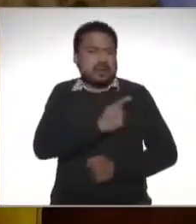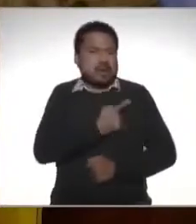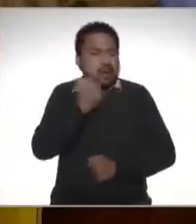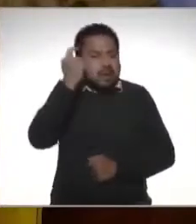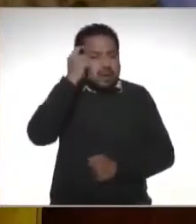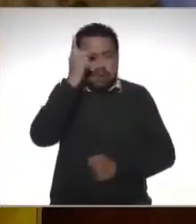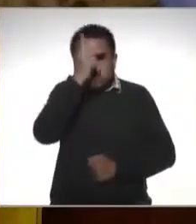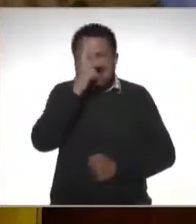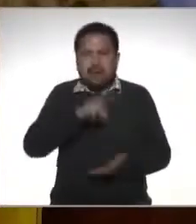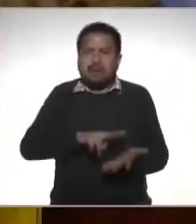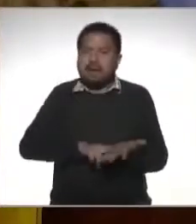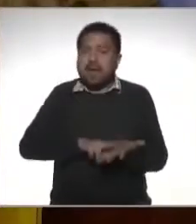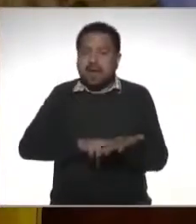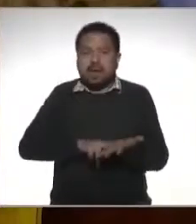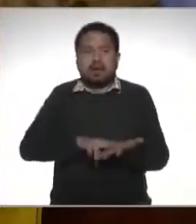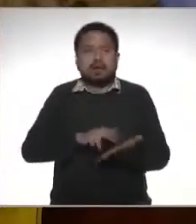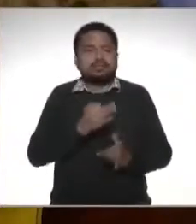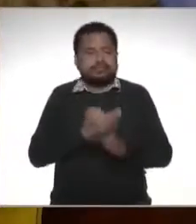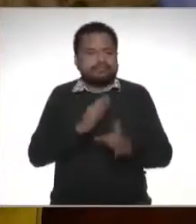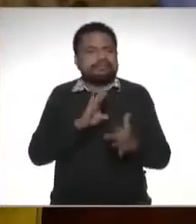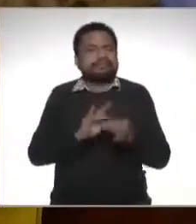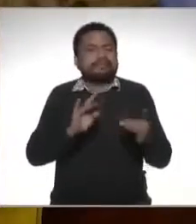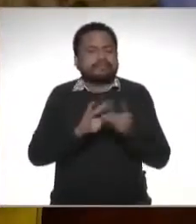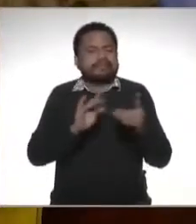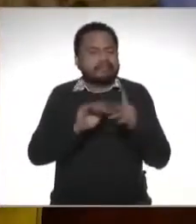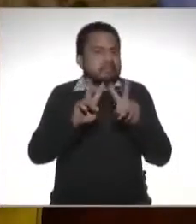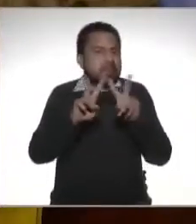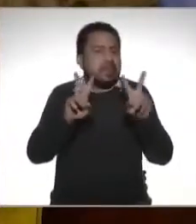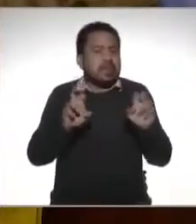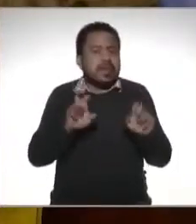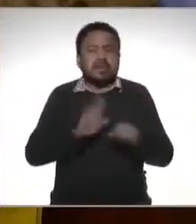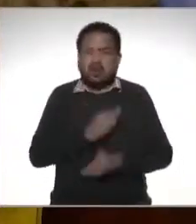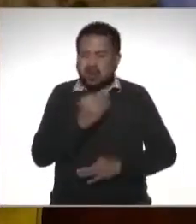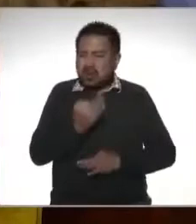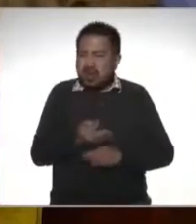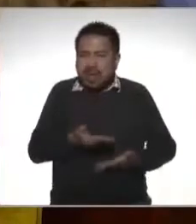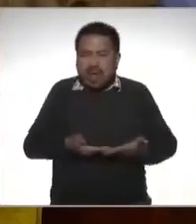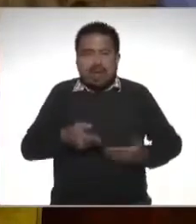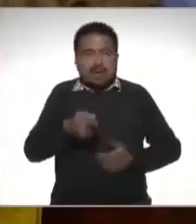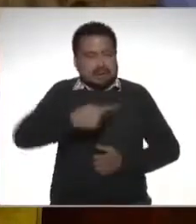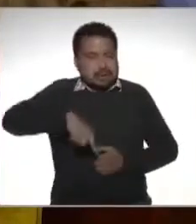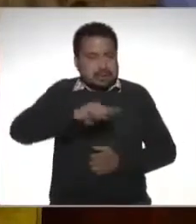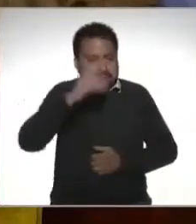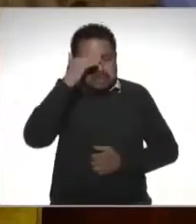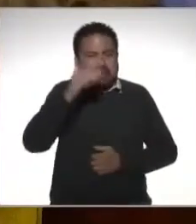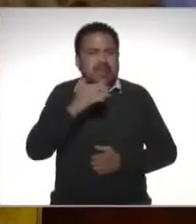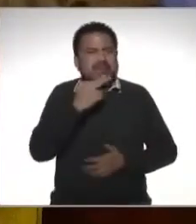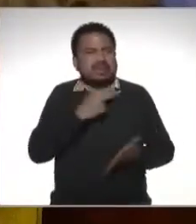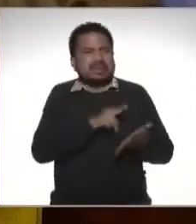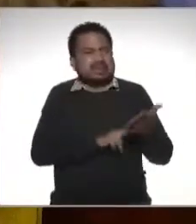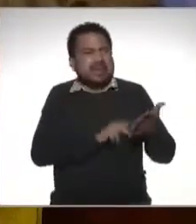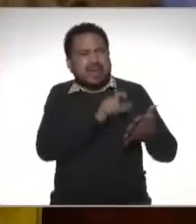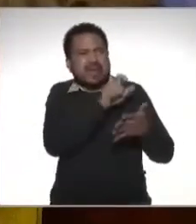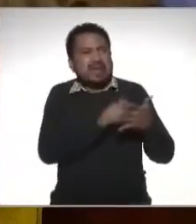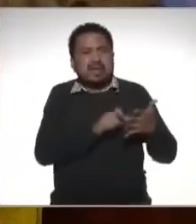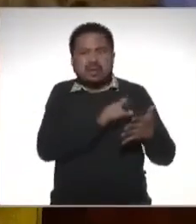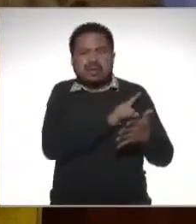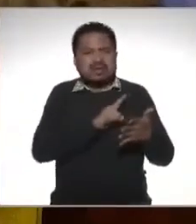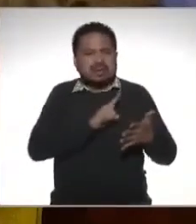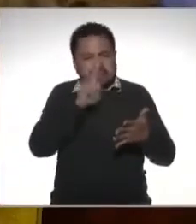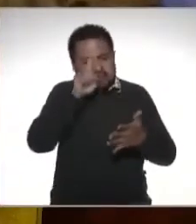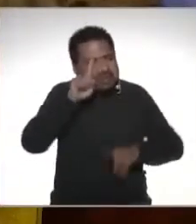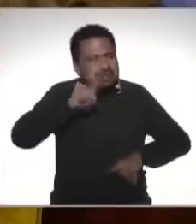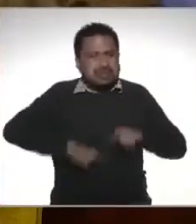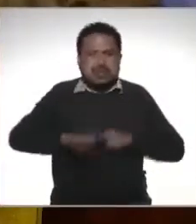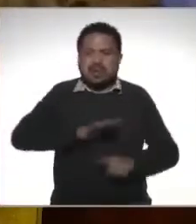es valiosísimo hablar sobre este tema porque hoy por hoy reitero se tienen altos estigmas que debemos de empezar a romper